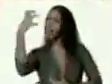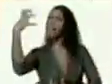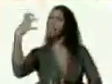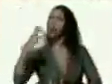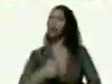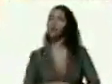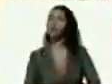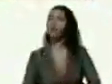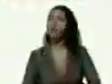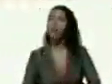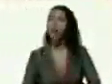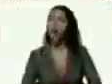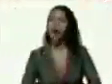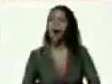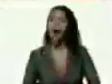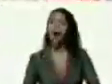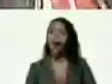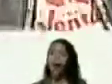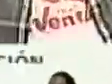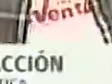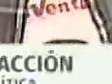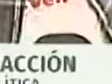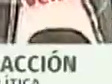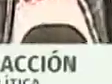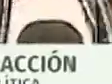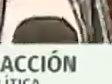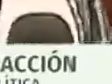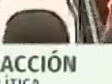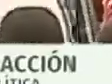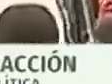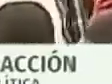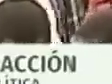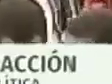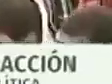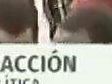es la juventud del presunto! ¡no es la juventud